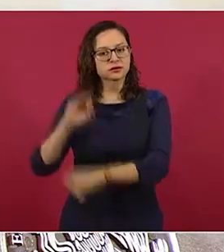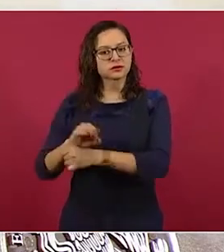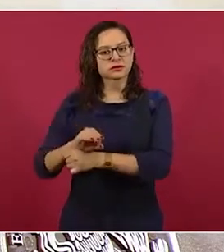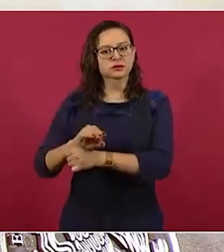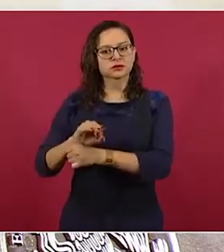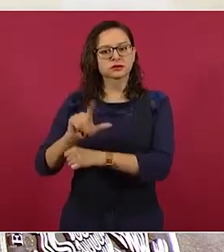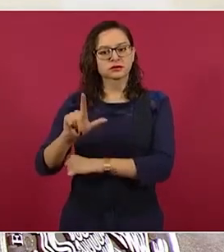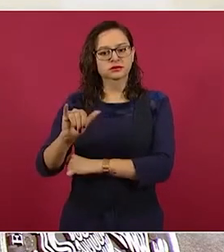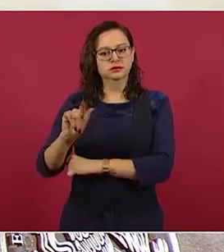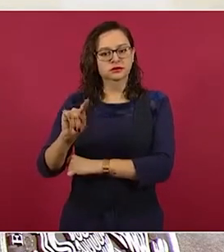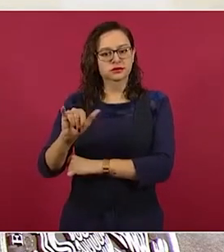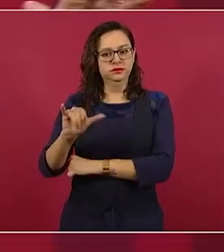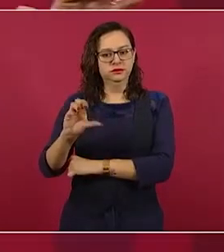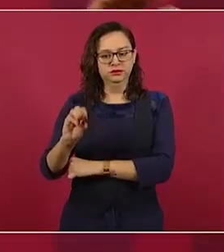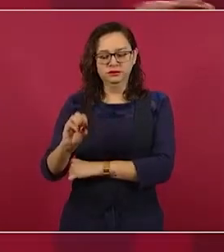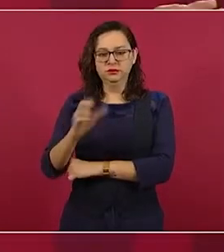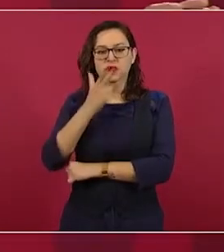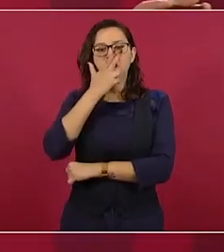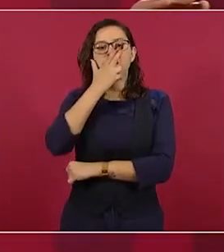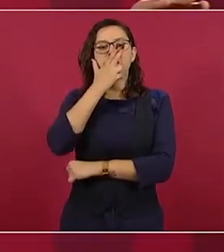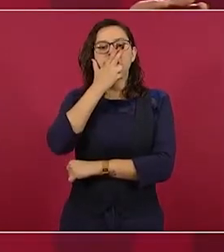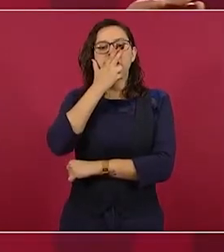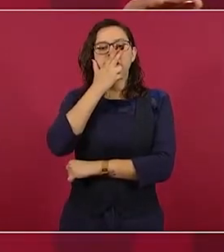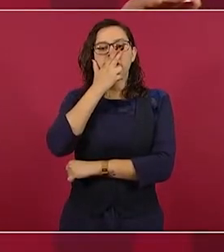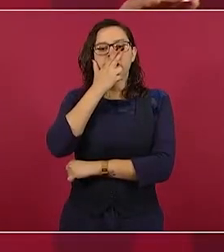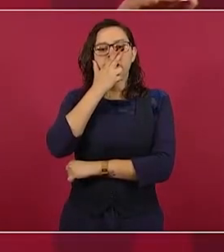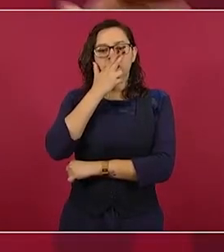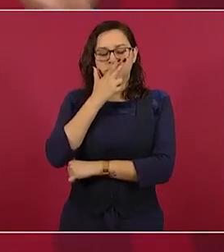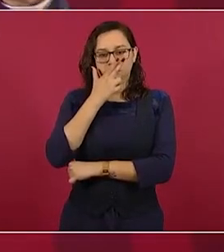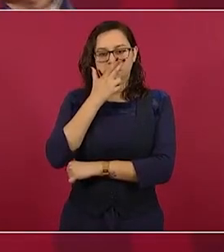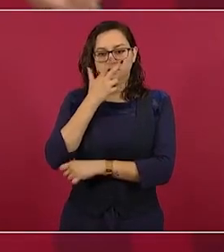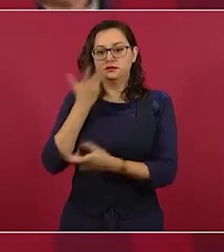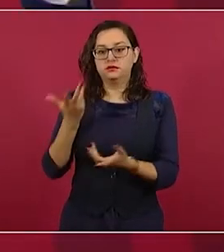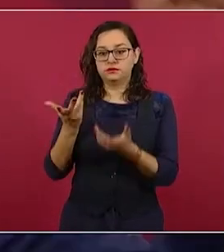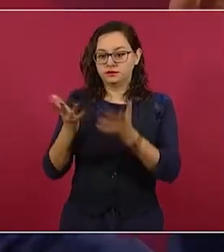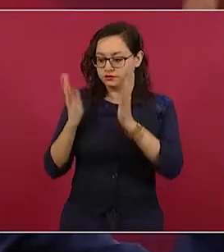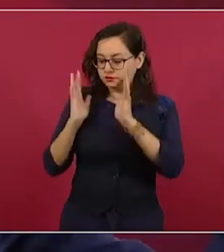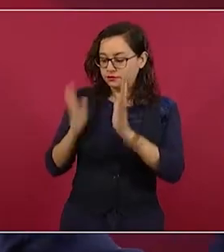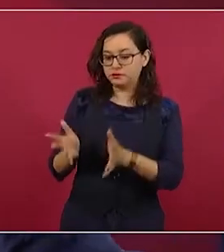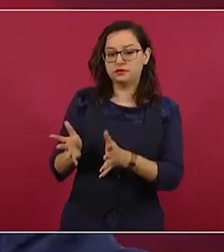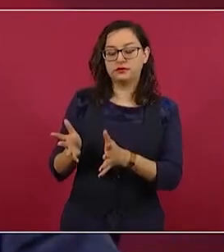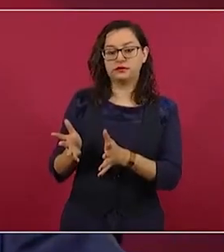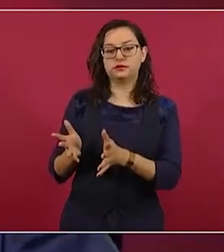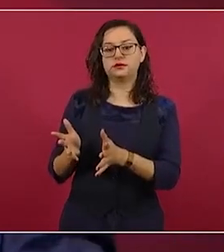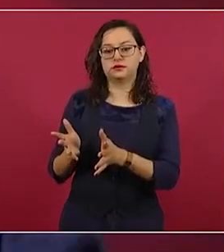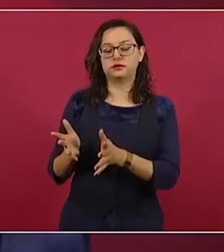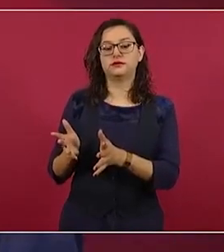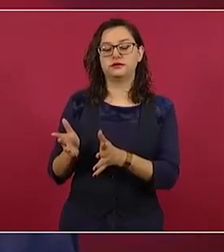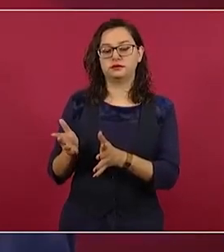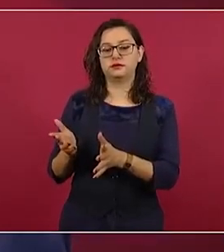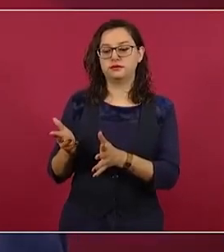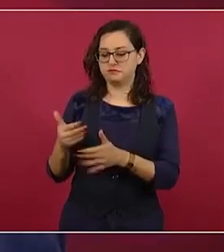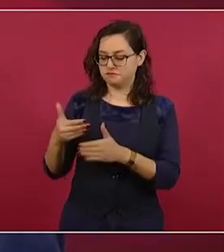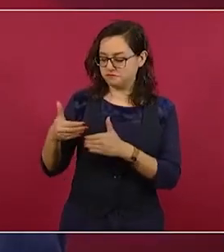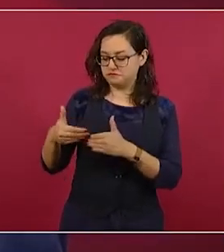proteja el litio y ya empecemos a